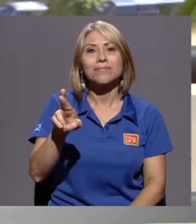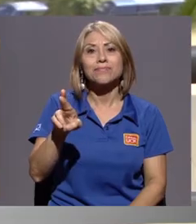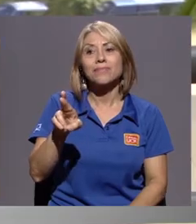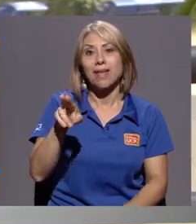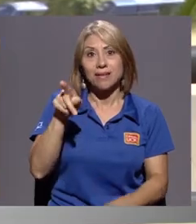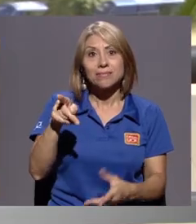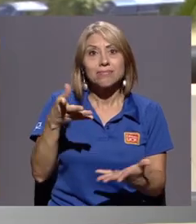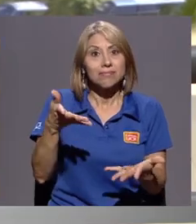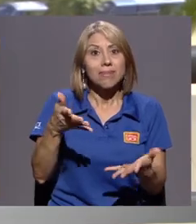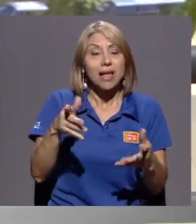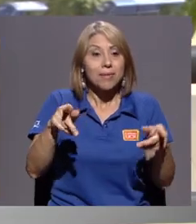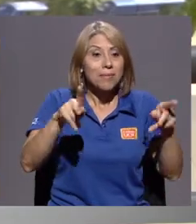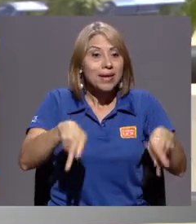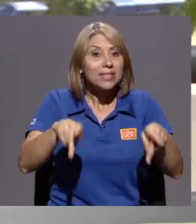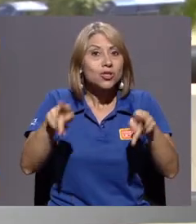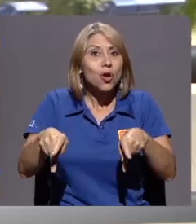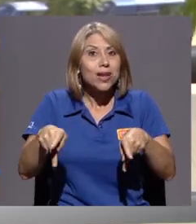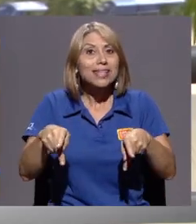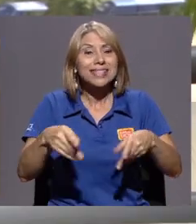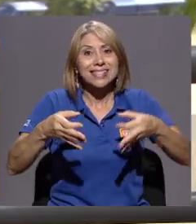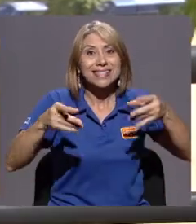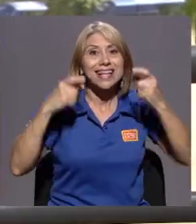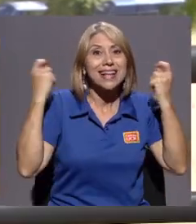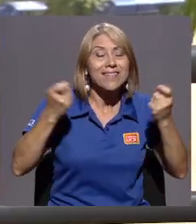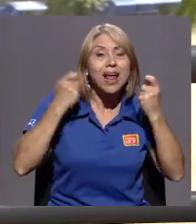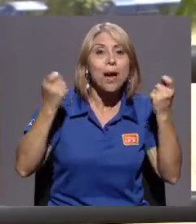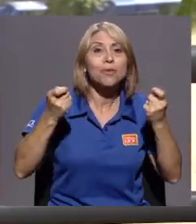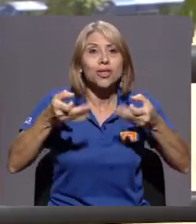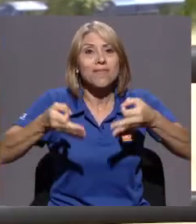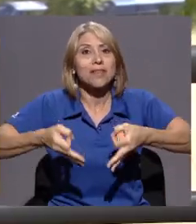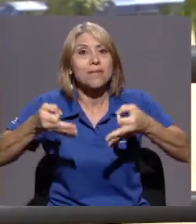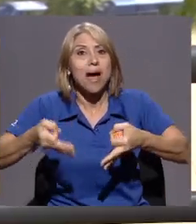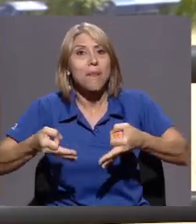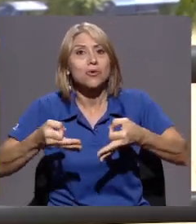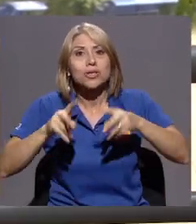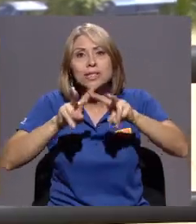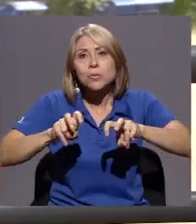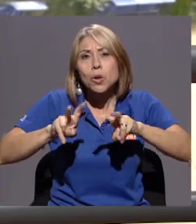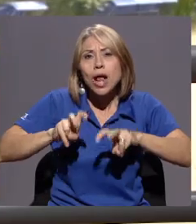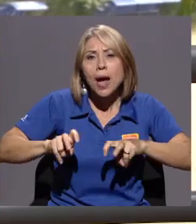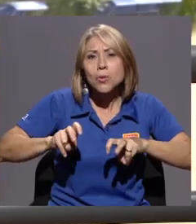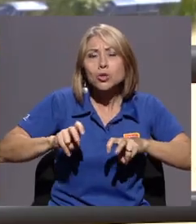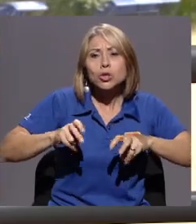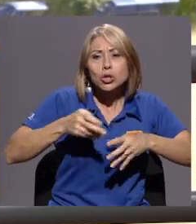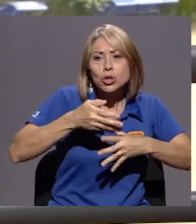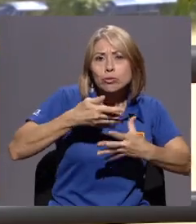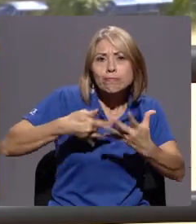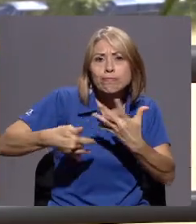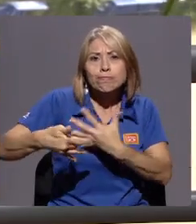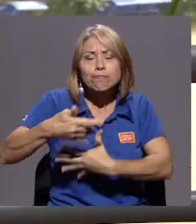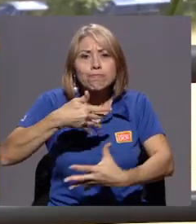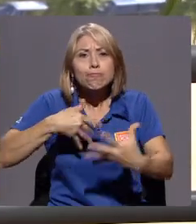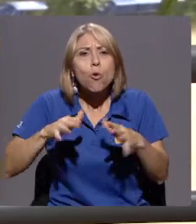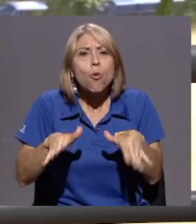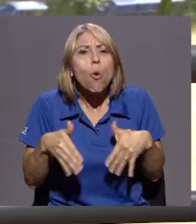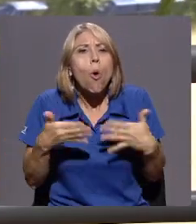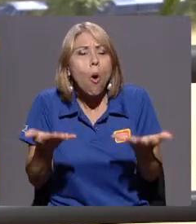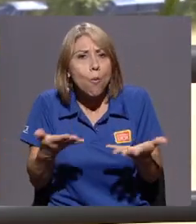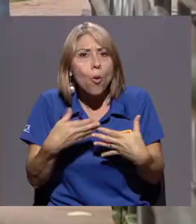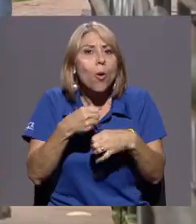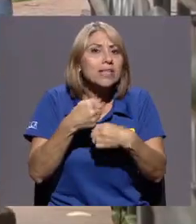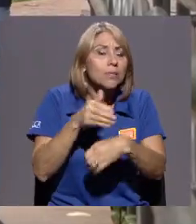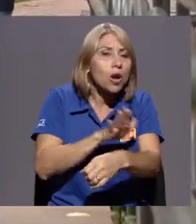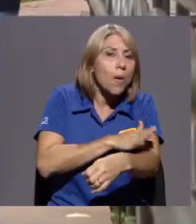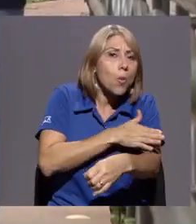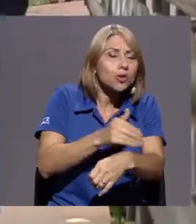celebramos, afirmamos y exploramos cuando nos involucramos con la música o la hacemos de diversas formas, o hablamos de